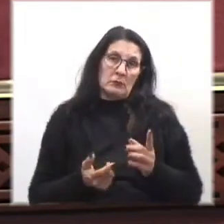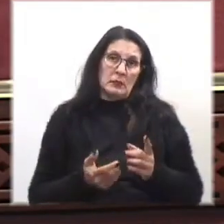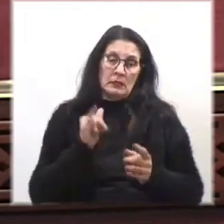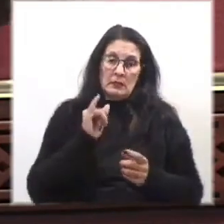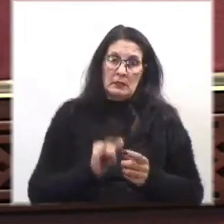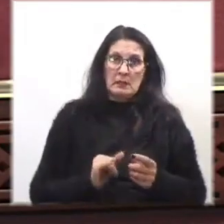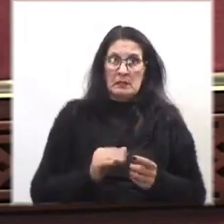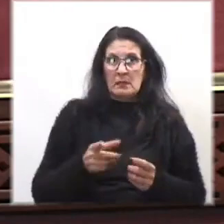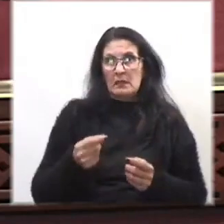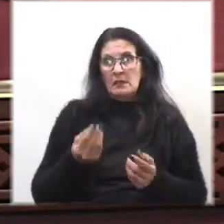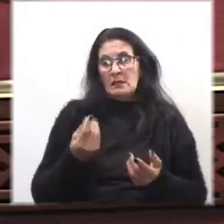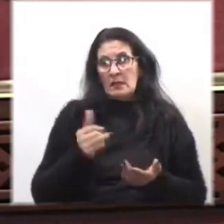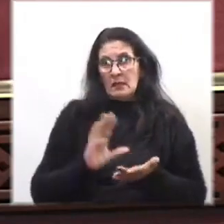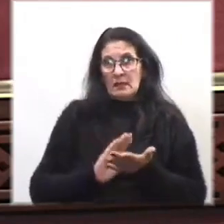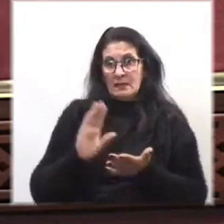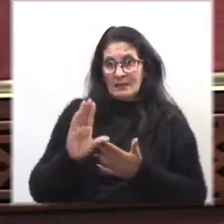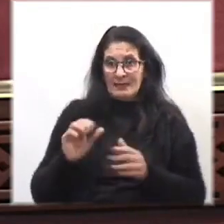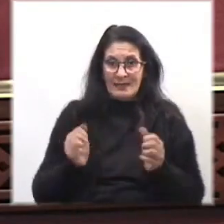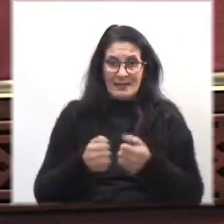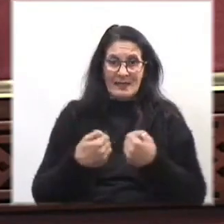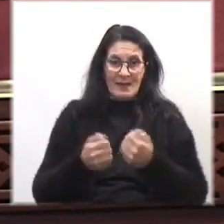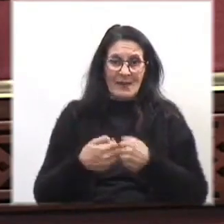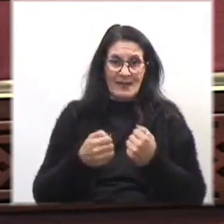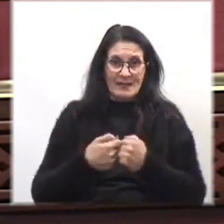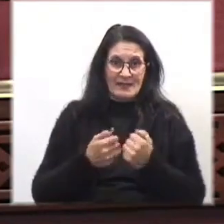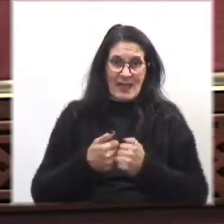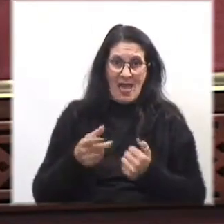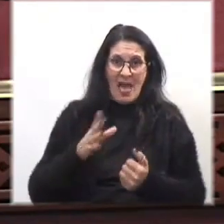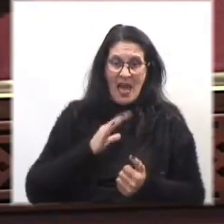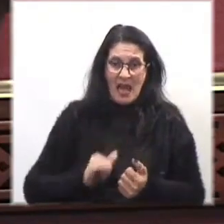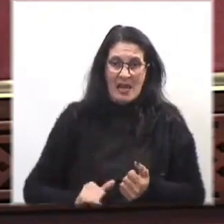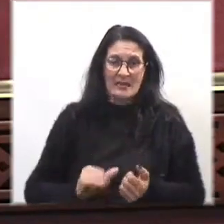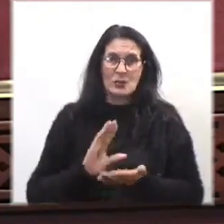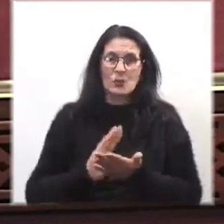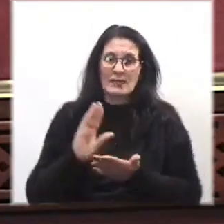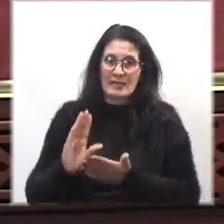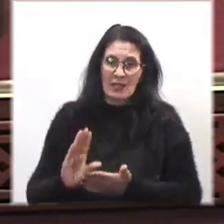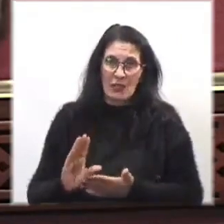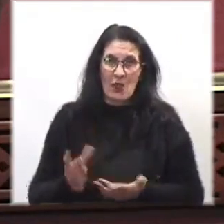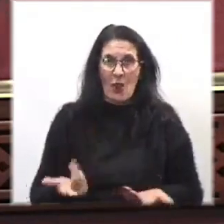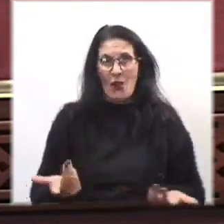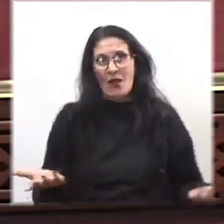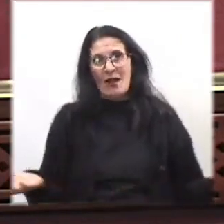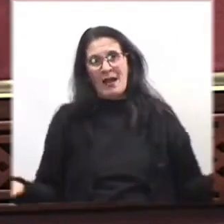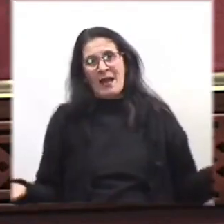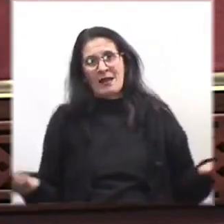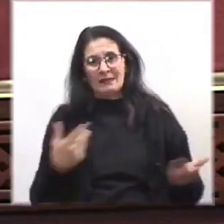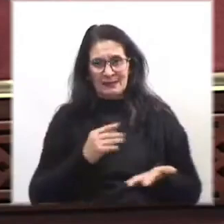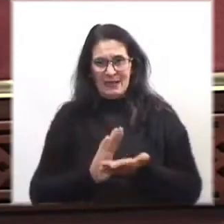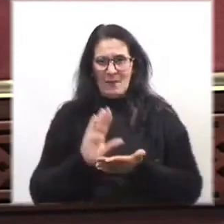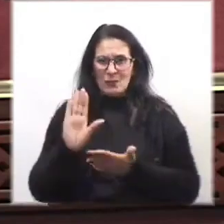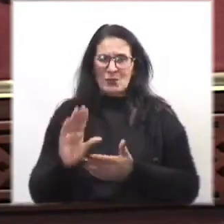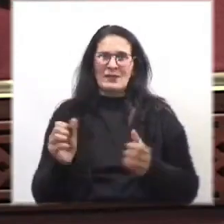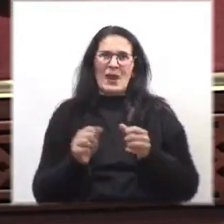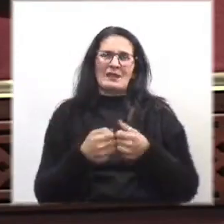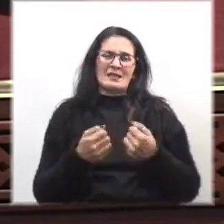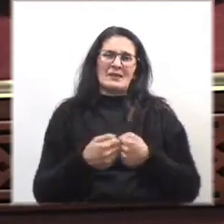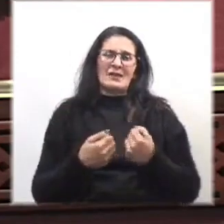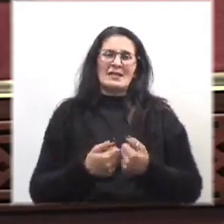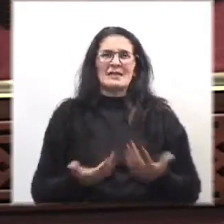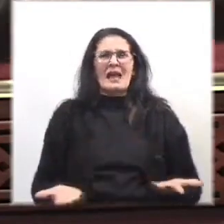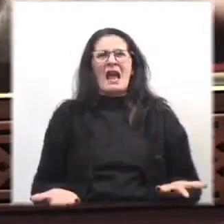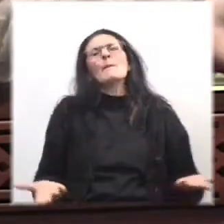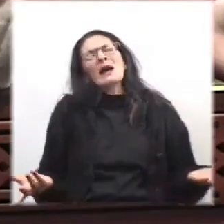subsidiar el agua. Estamos subsidiando la cerveza, señores. Señores, presidente, estamos subsidiando la cerveza.